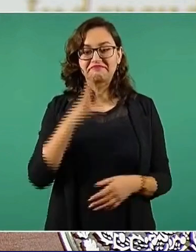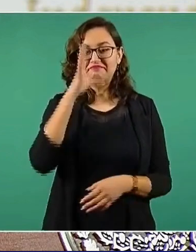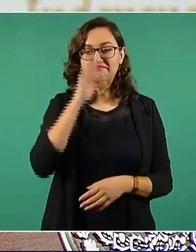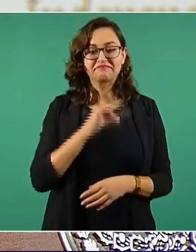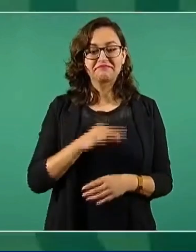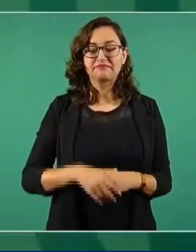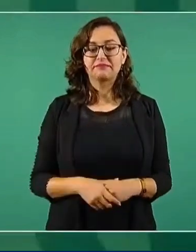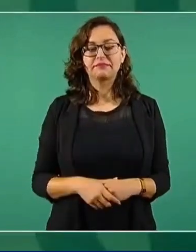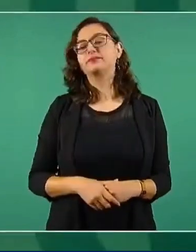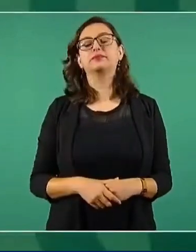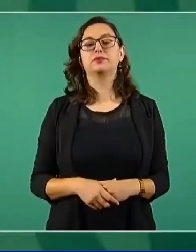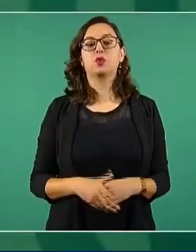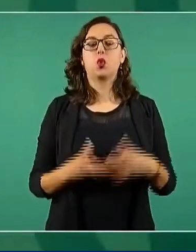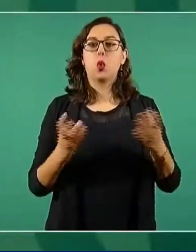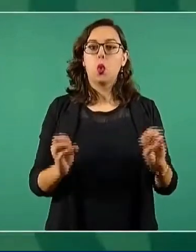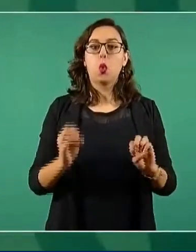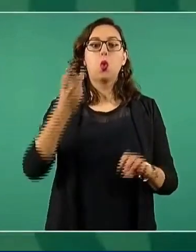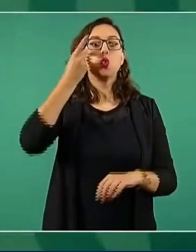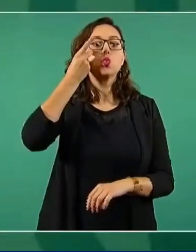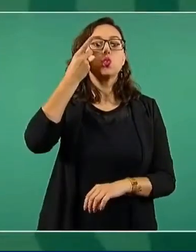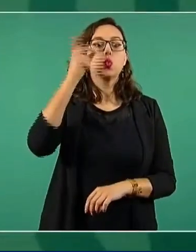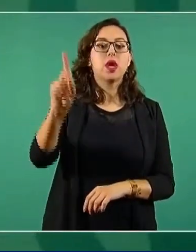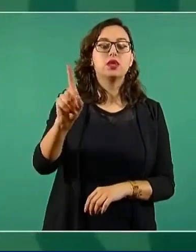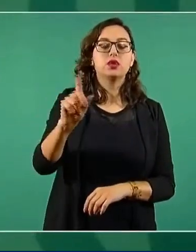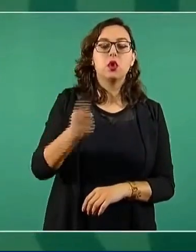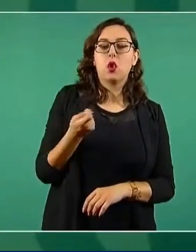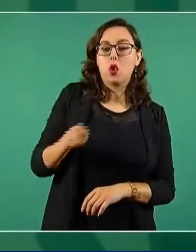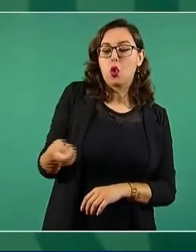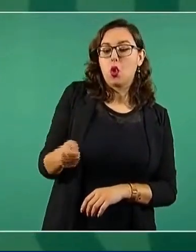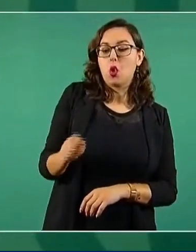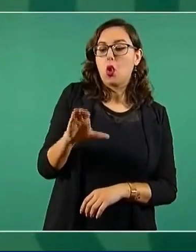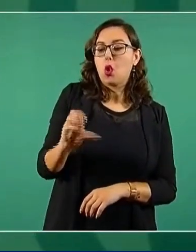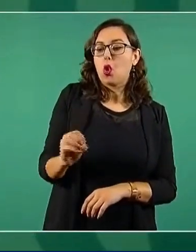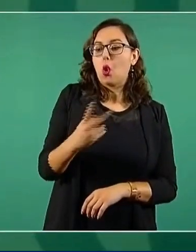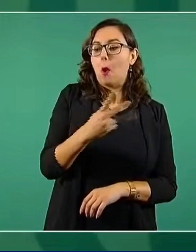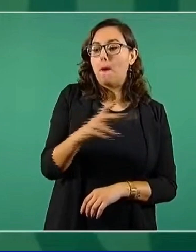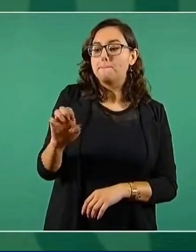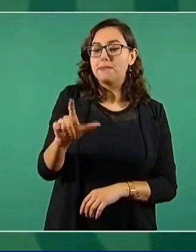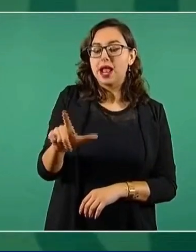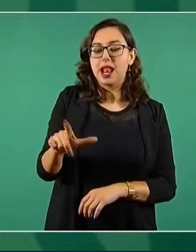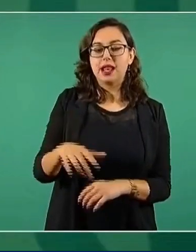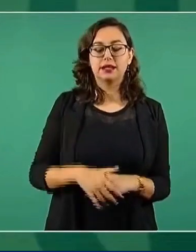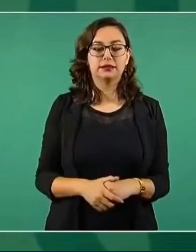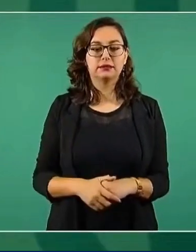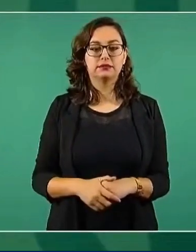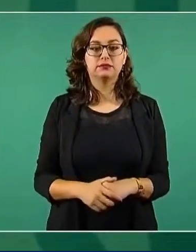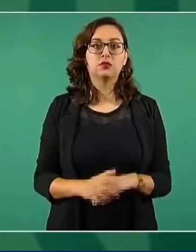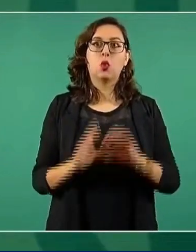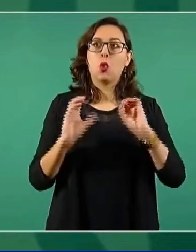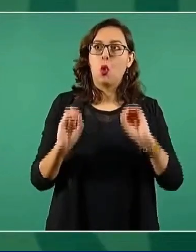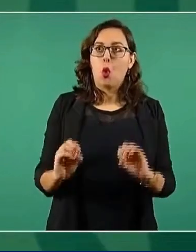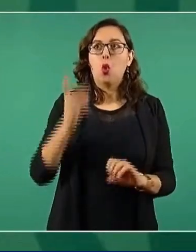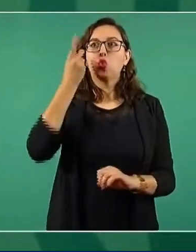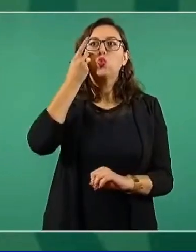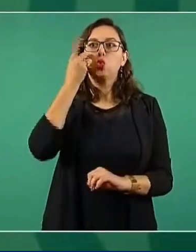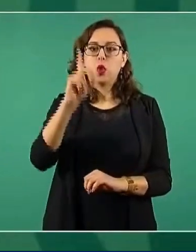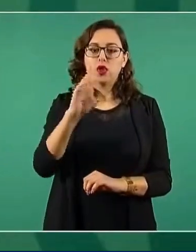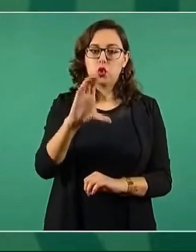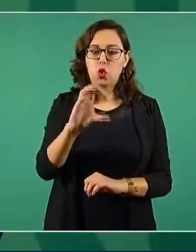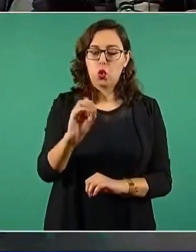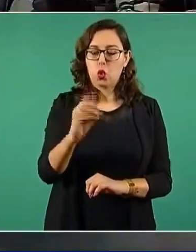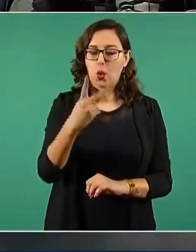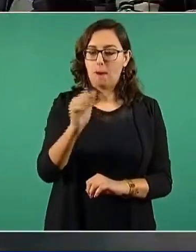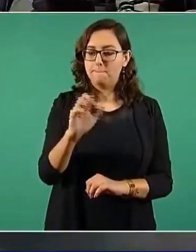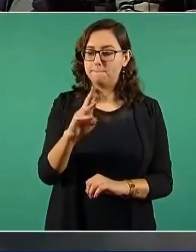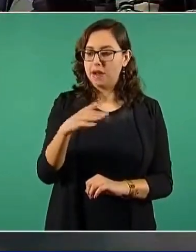o los Coppel o el de la Coparmex, sí hay.